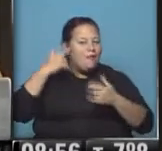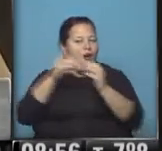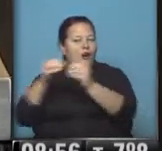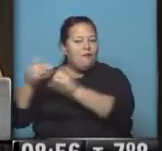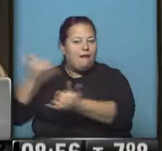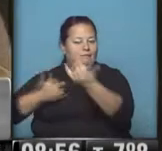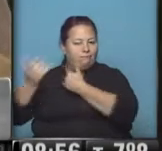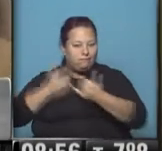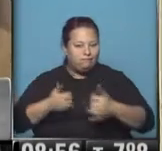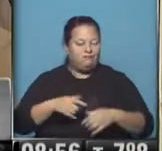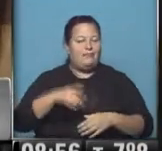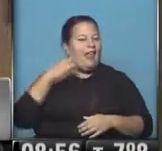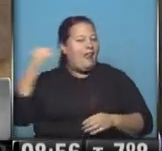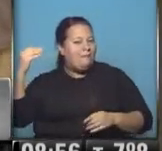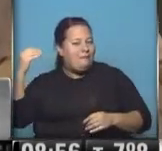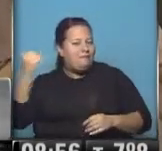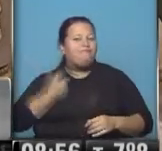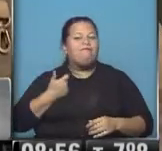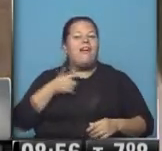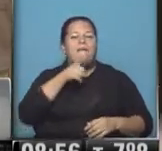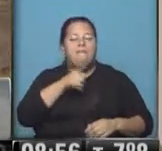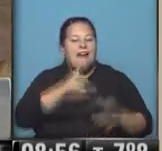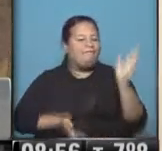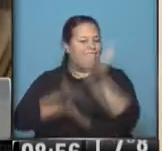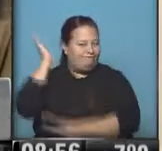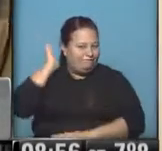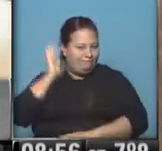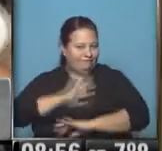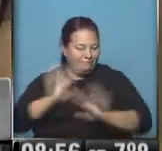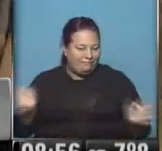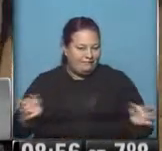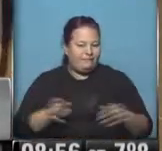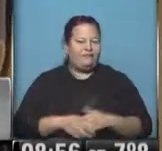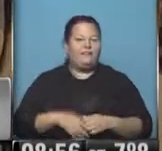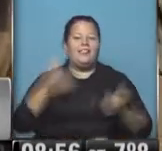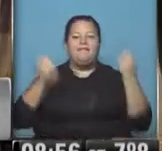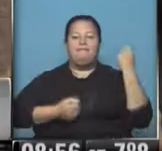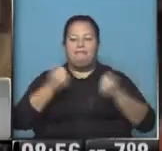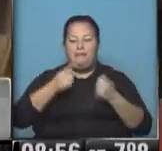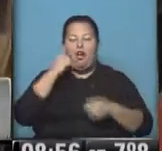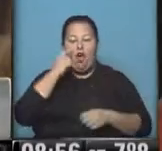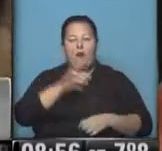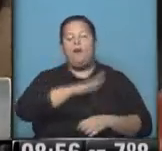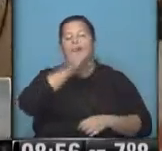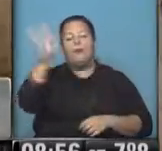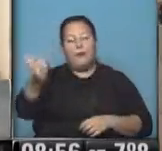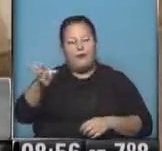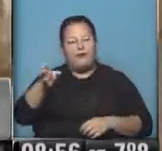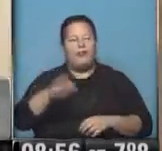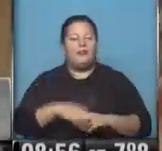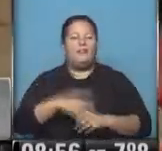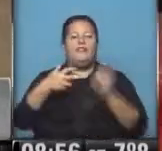colegas también de este costado, me están diciendo que aparentemente ya se habría retirado, conduciéndose Rebagliati hacia la